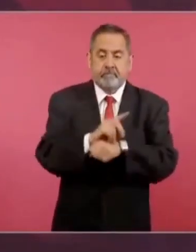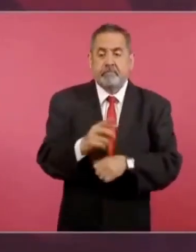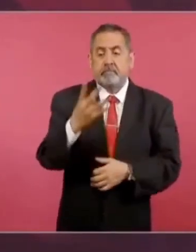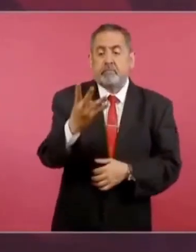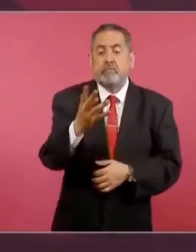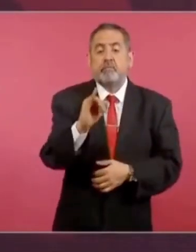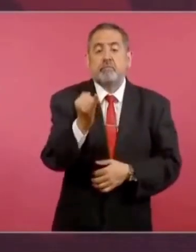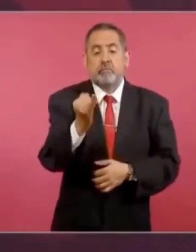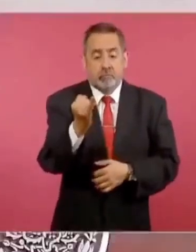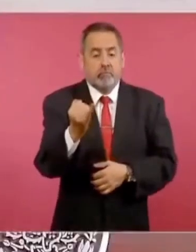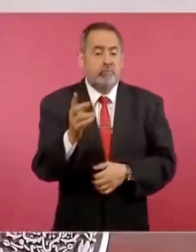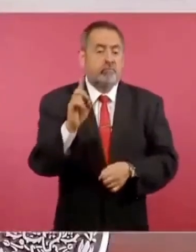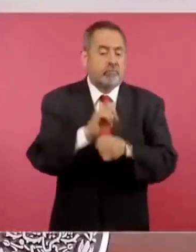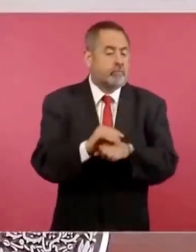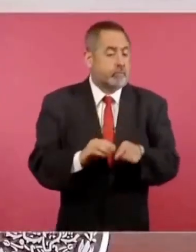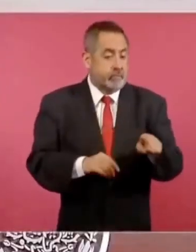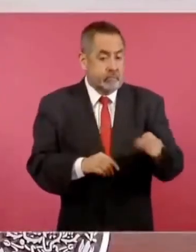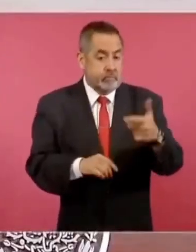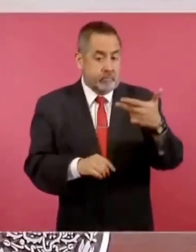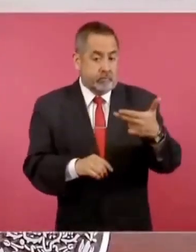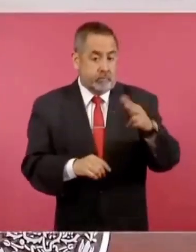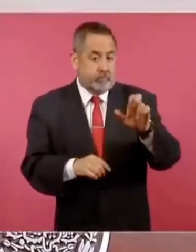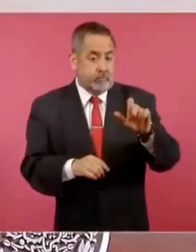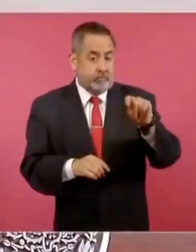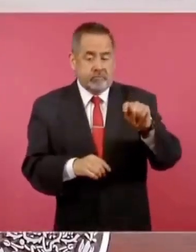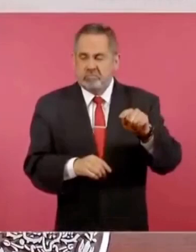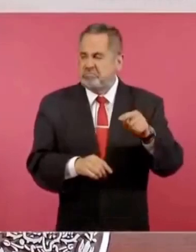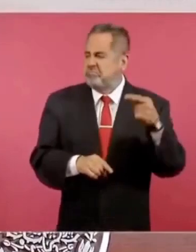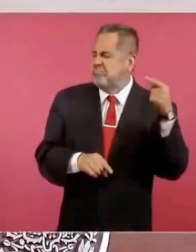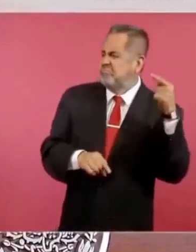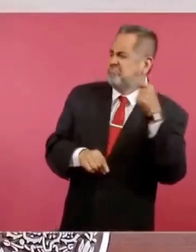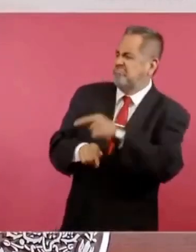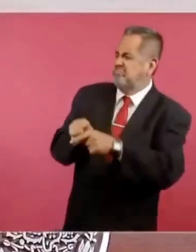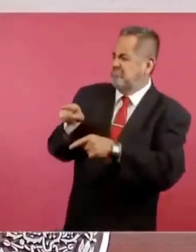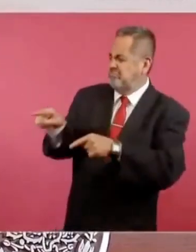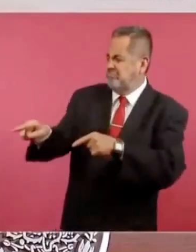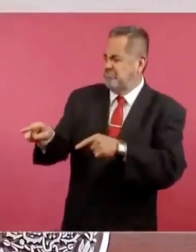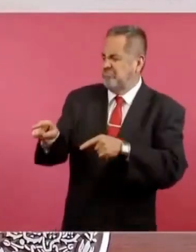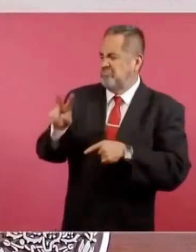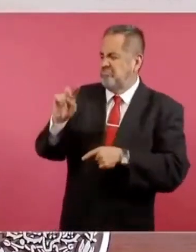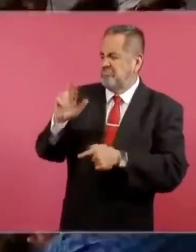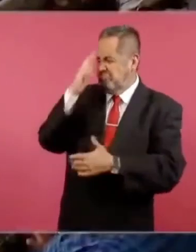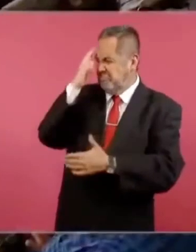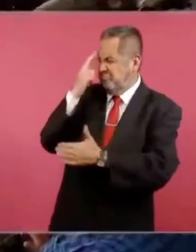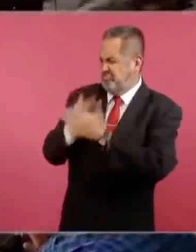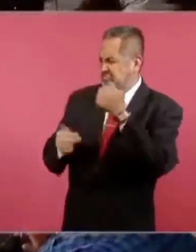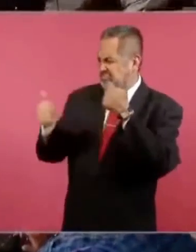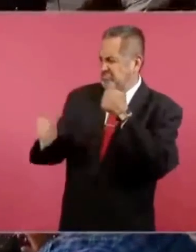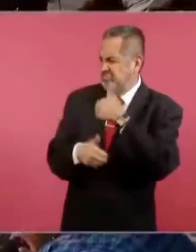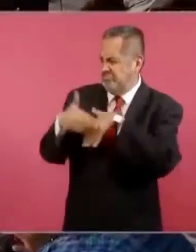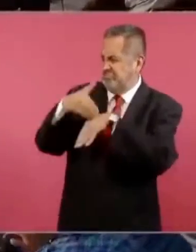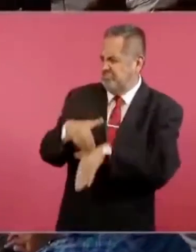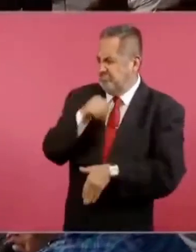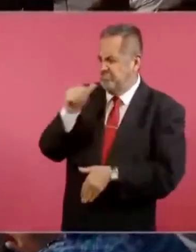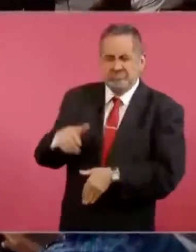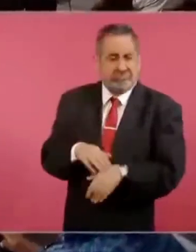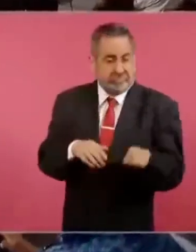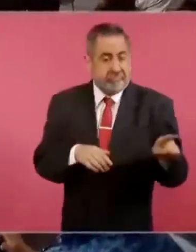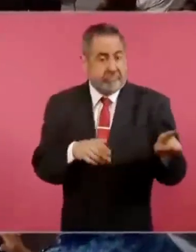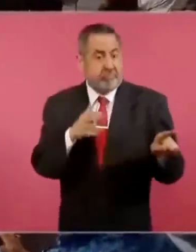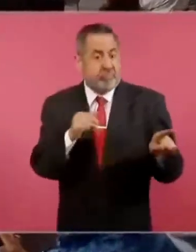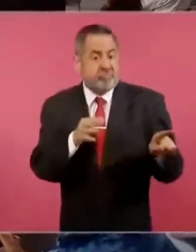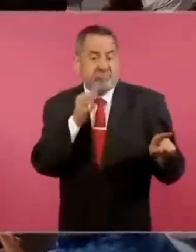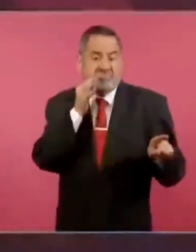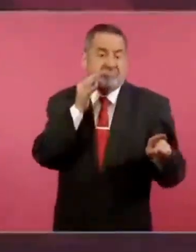acusa a Villa de insubordinación y notifica a Madero que ha